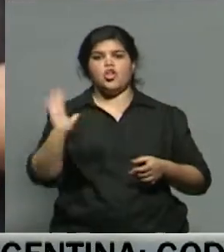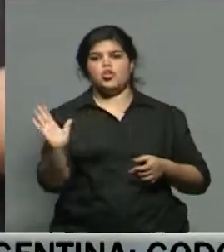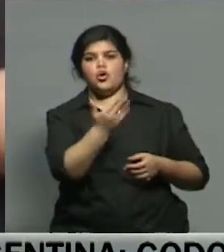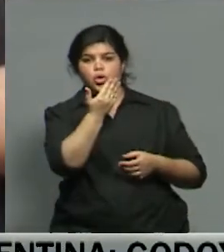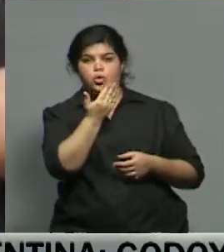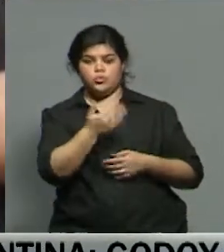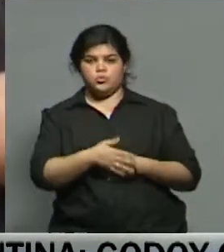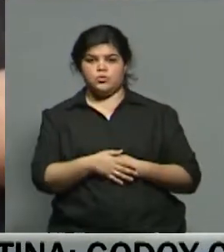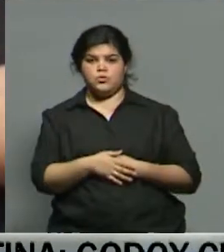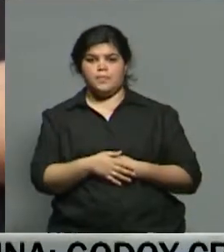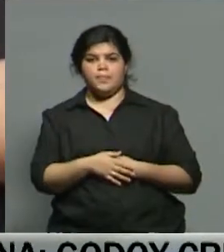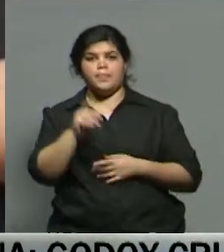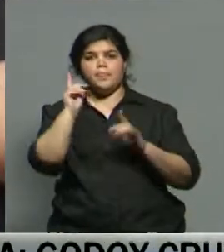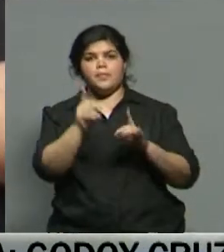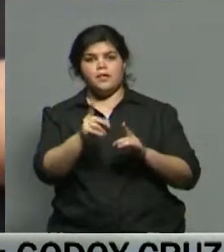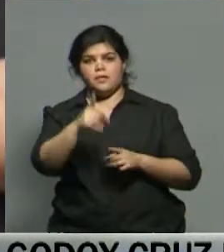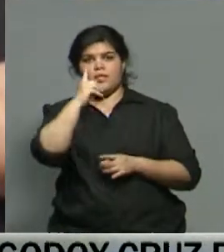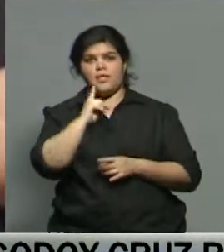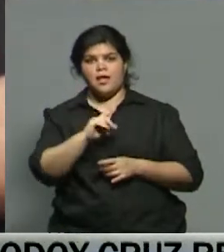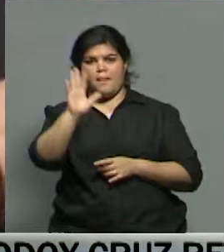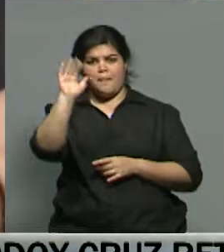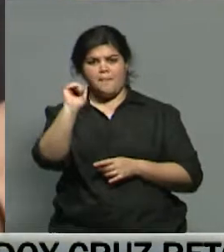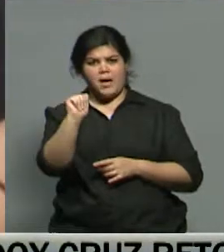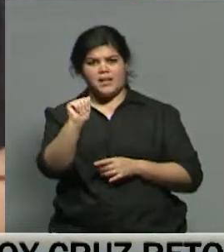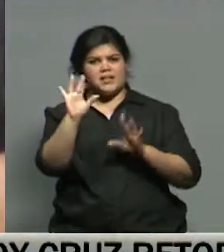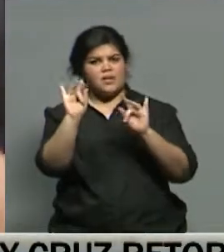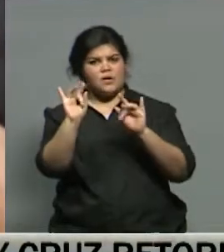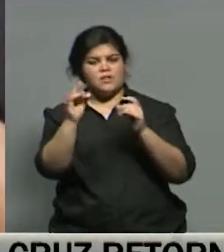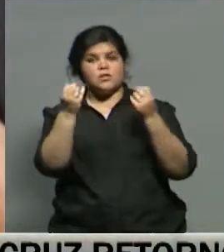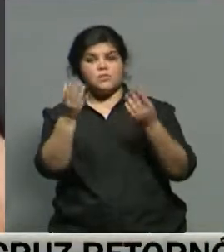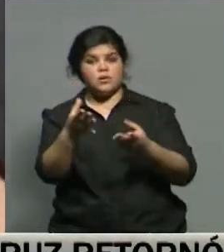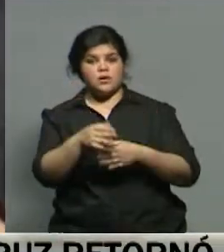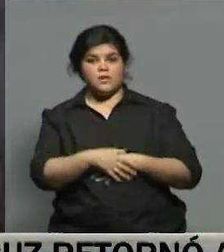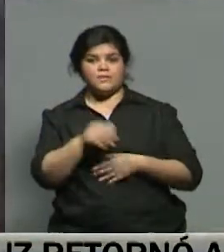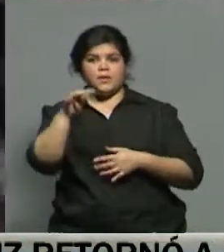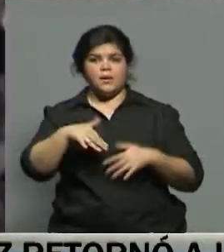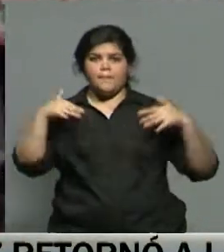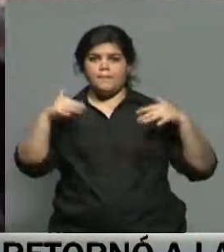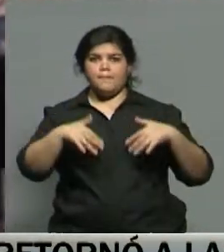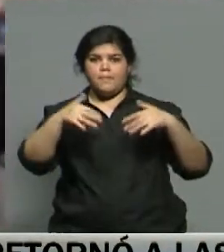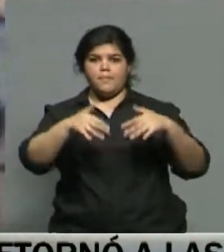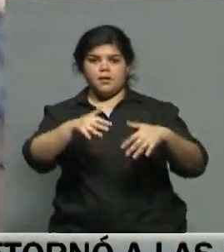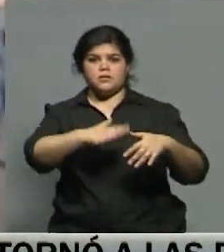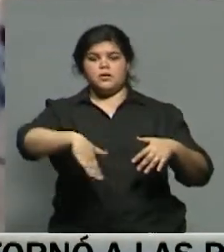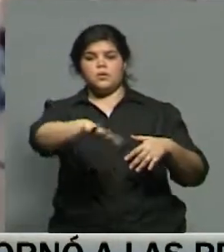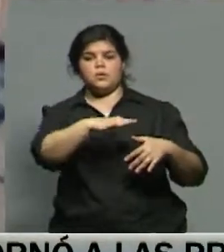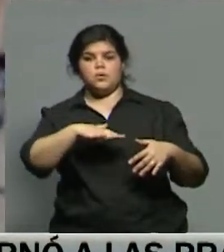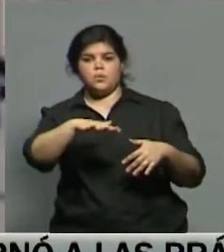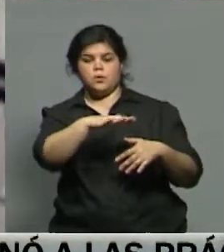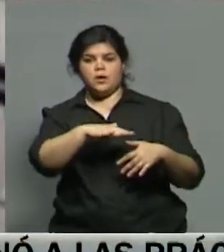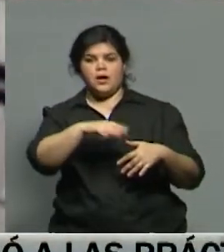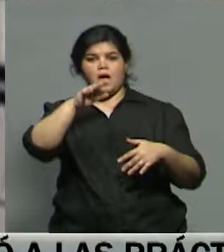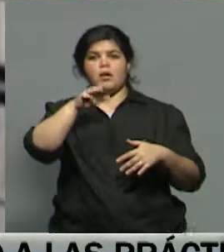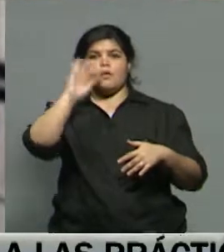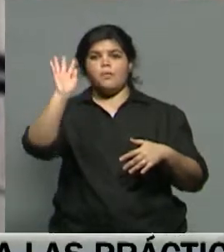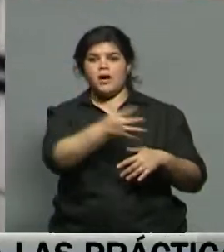Además, justamente se vivió una jornada complicada el día martes porque se realizó una marcha allí en Barcelona que tiene que ver con la detención de